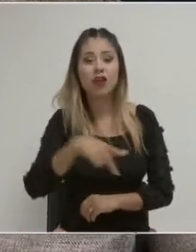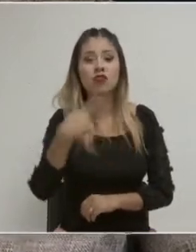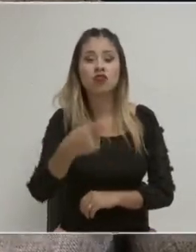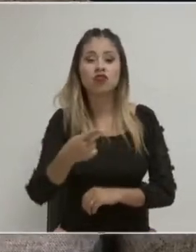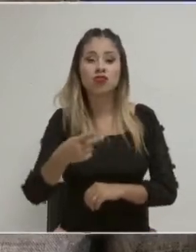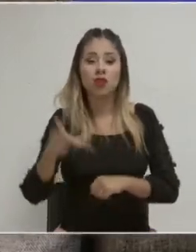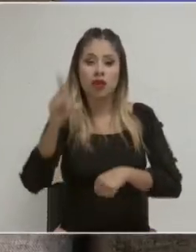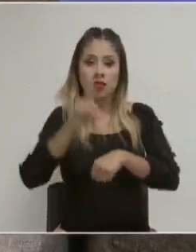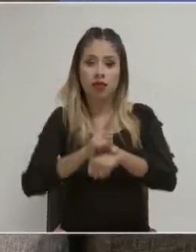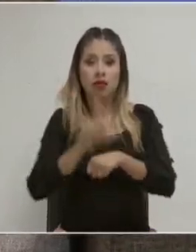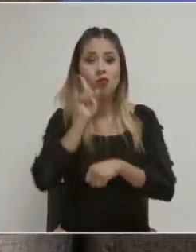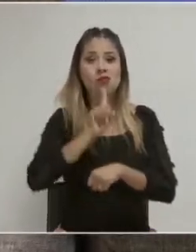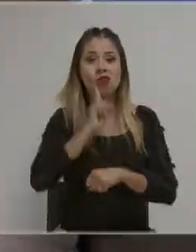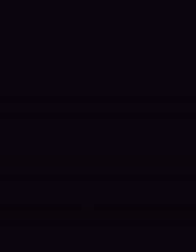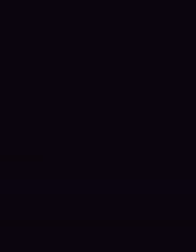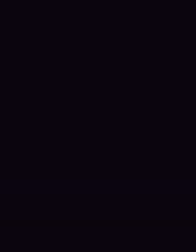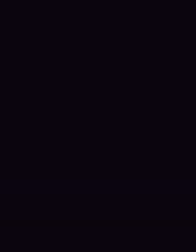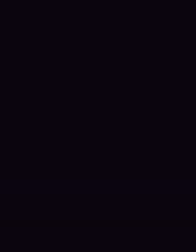Mujeres. Ya volvemos.